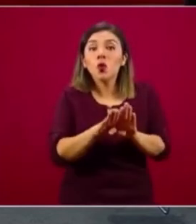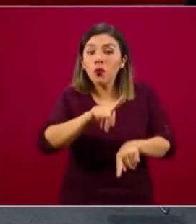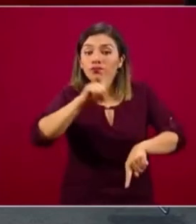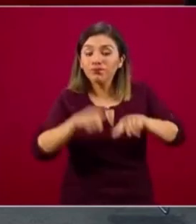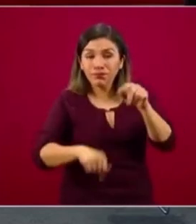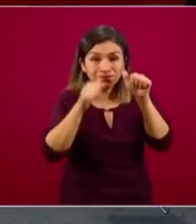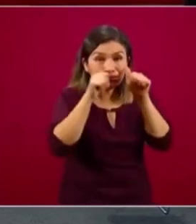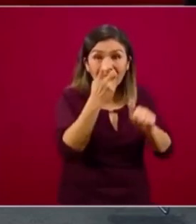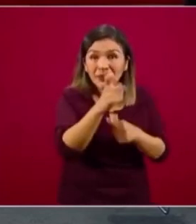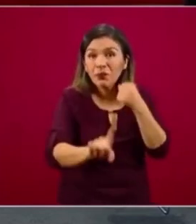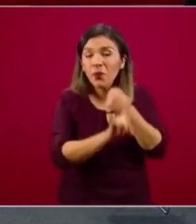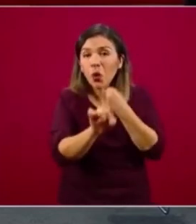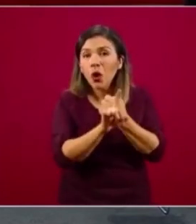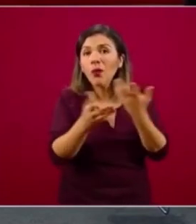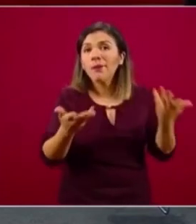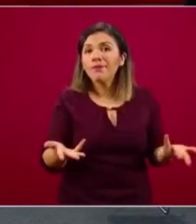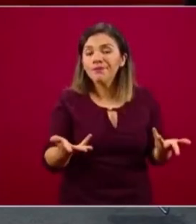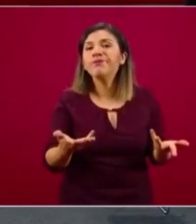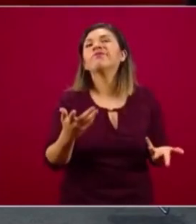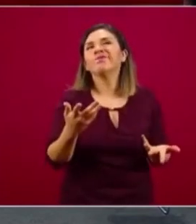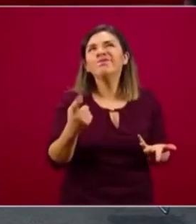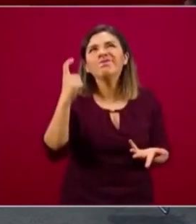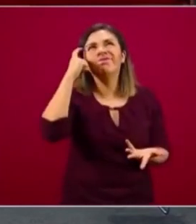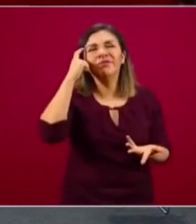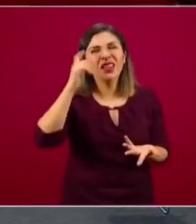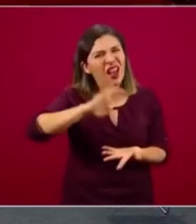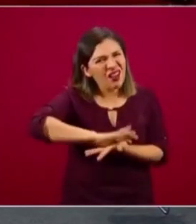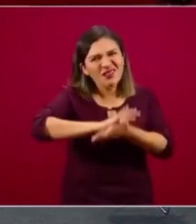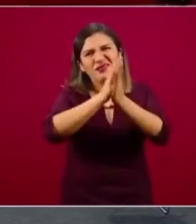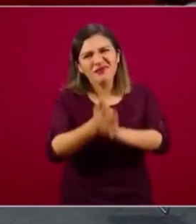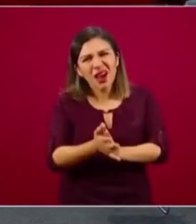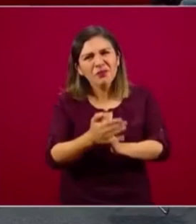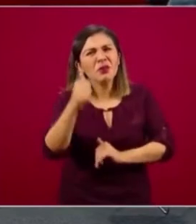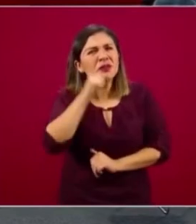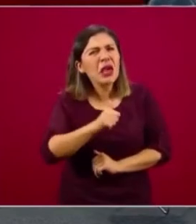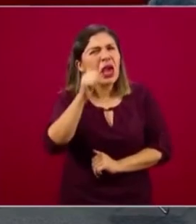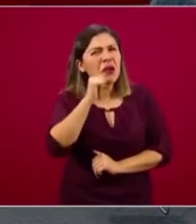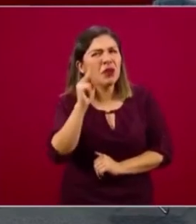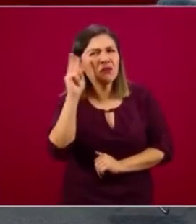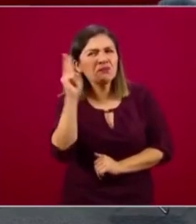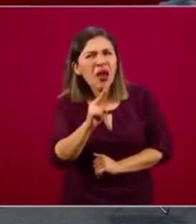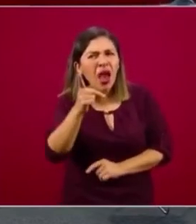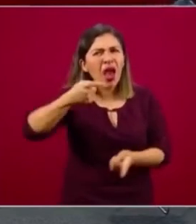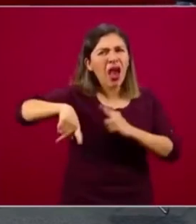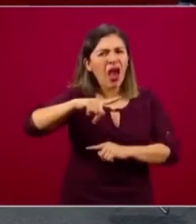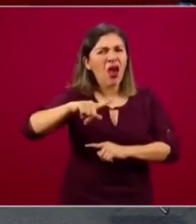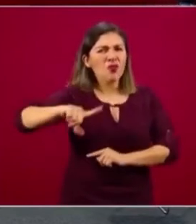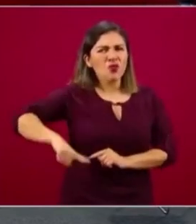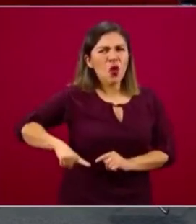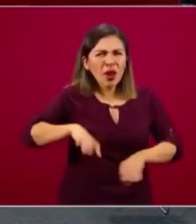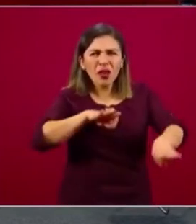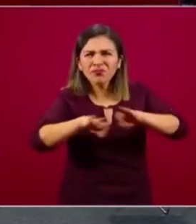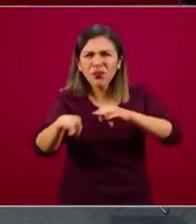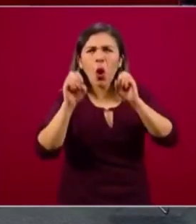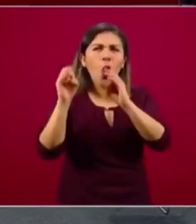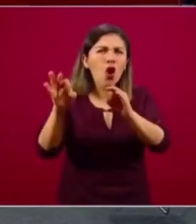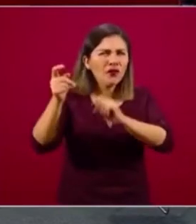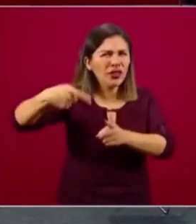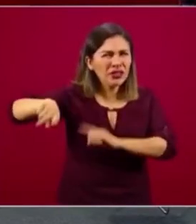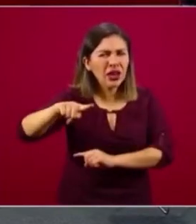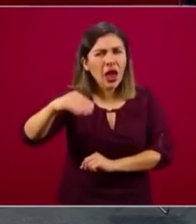y se cambia el paradigma en cómo normalmente las autoridades públicas de este país estamos